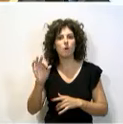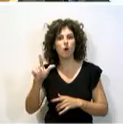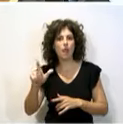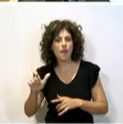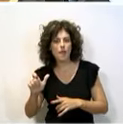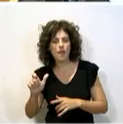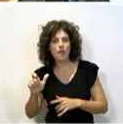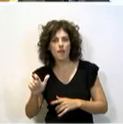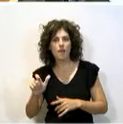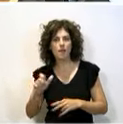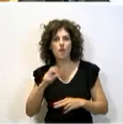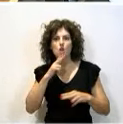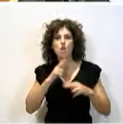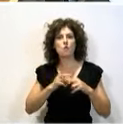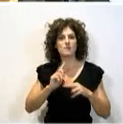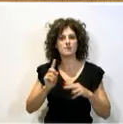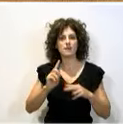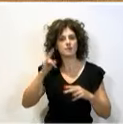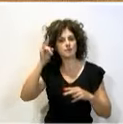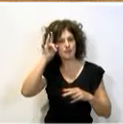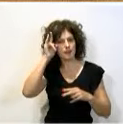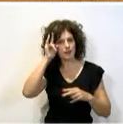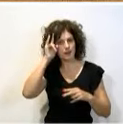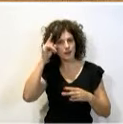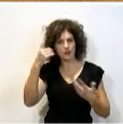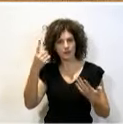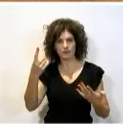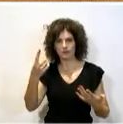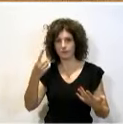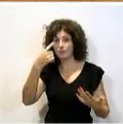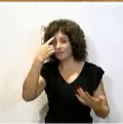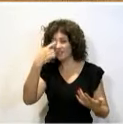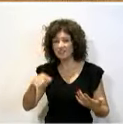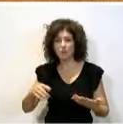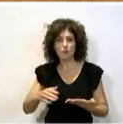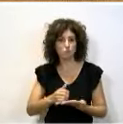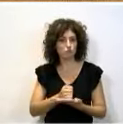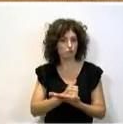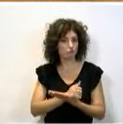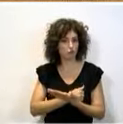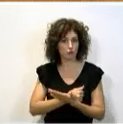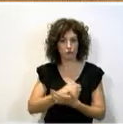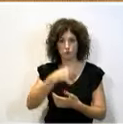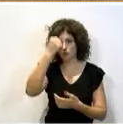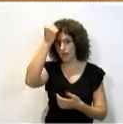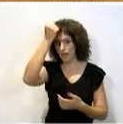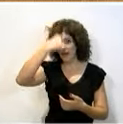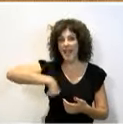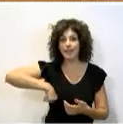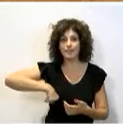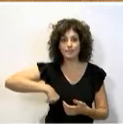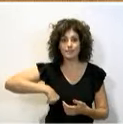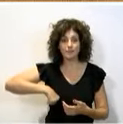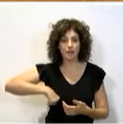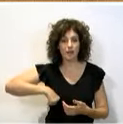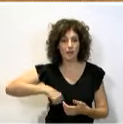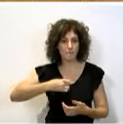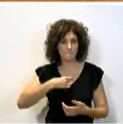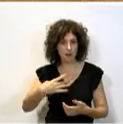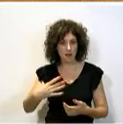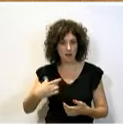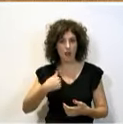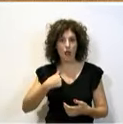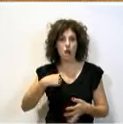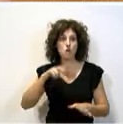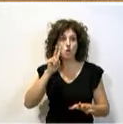no la ha visto nadie, pero ya, antes de verla, ya sabemos todos que es blanquear el terrorismo de ETA. Yo no lo sé, la veré y opinaré y espero